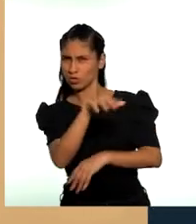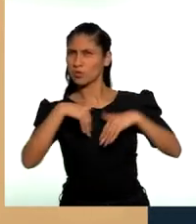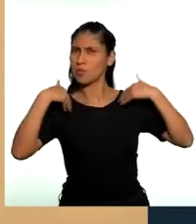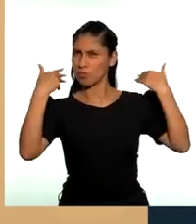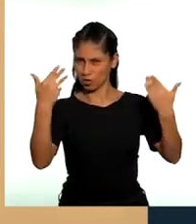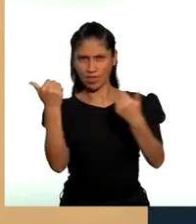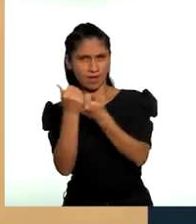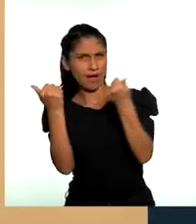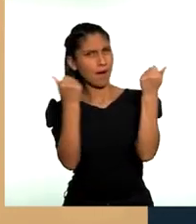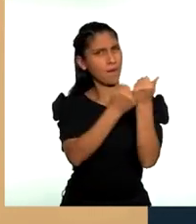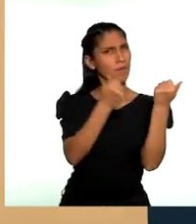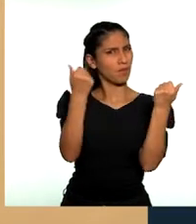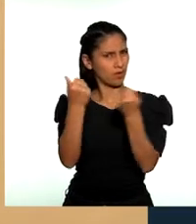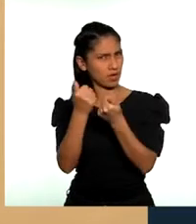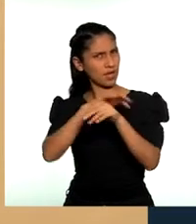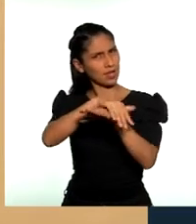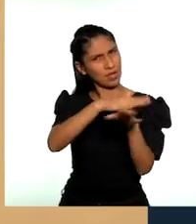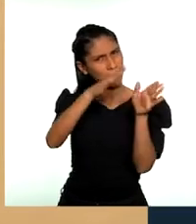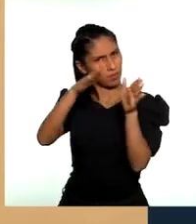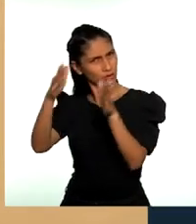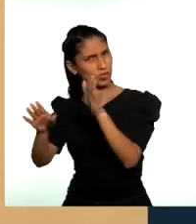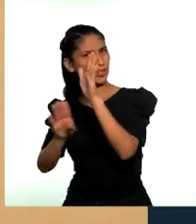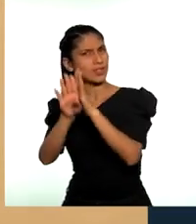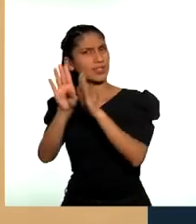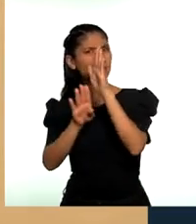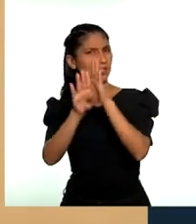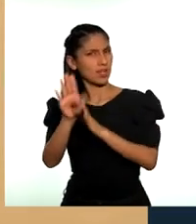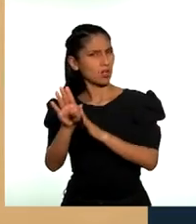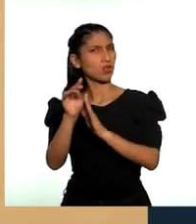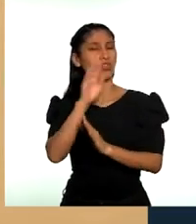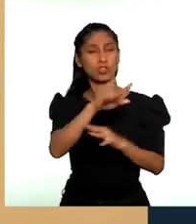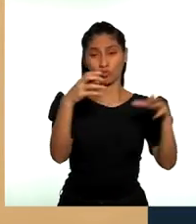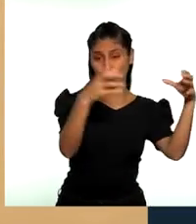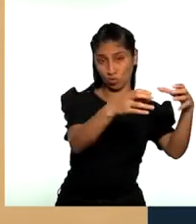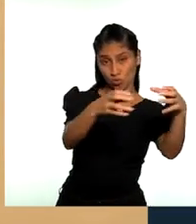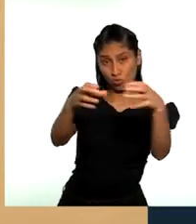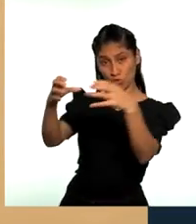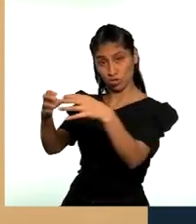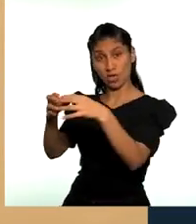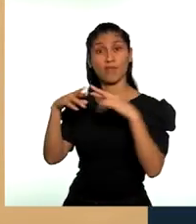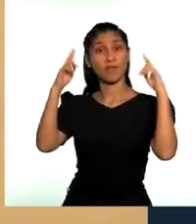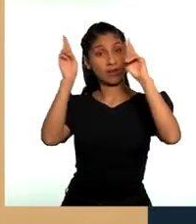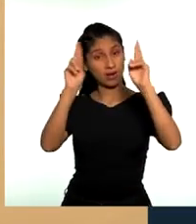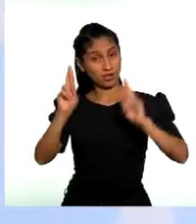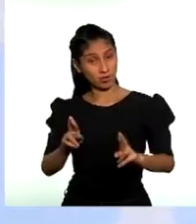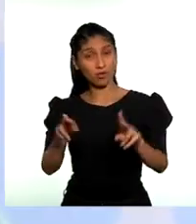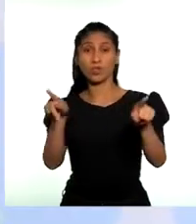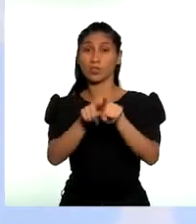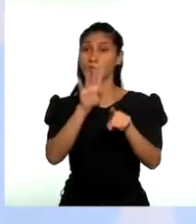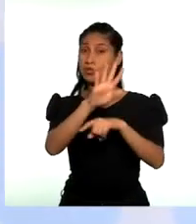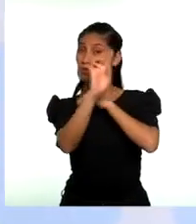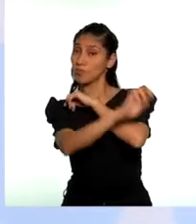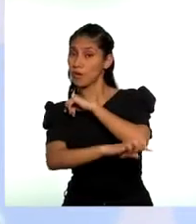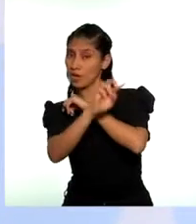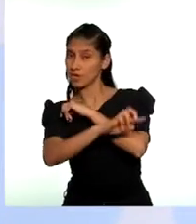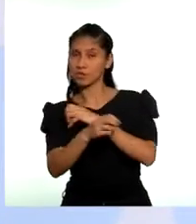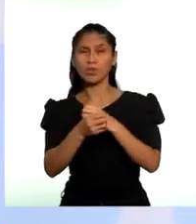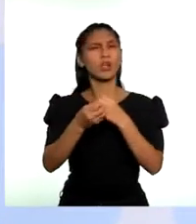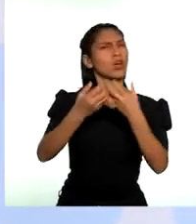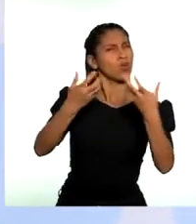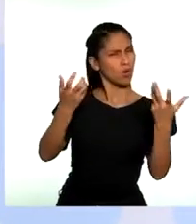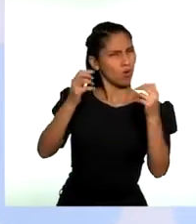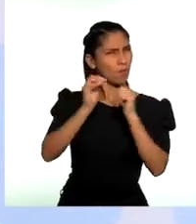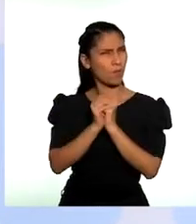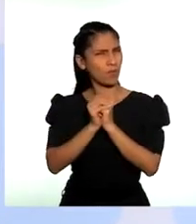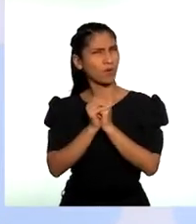en procesos de desarrollo de su comunidad, región y país. ¿Cómo hacemos para que no